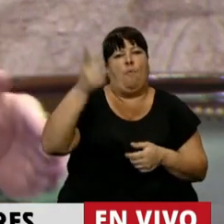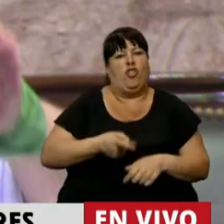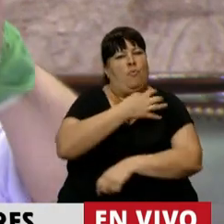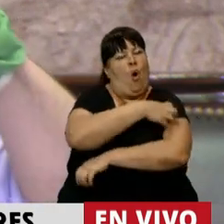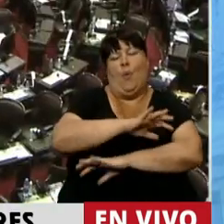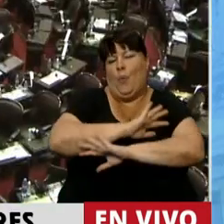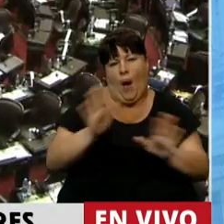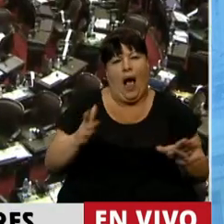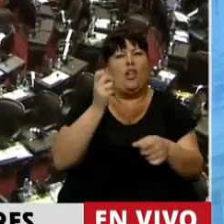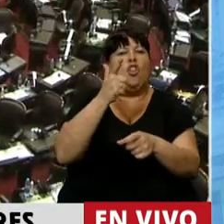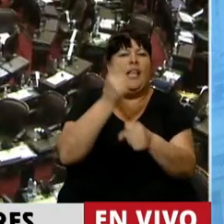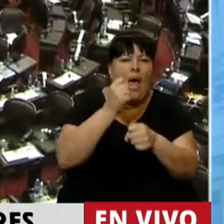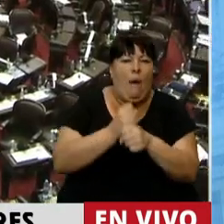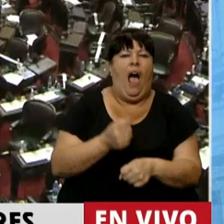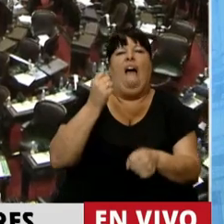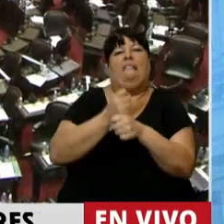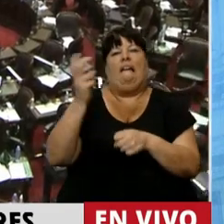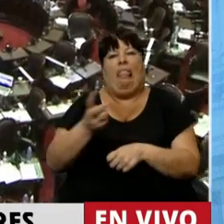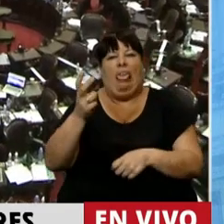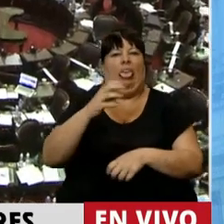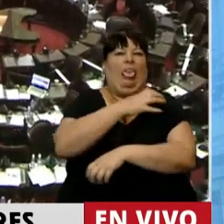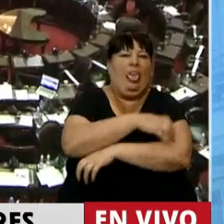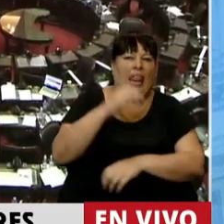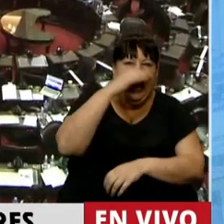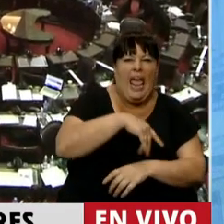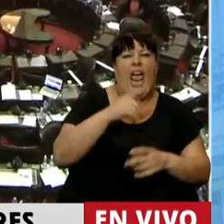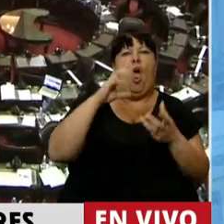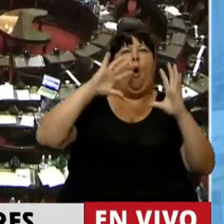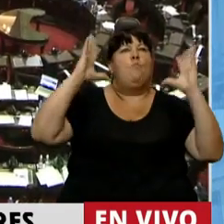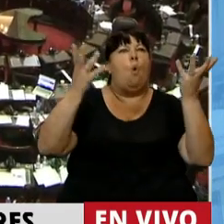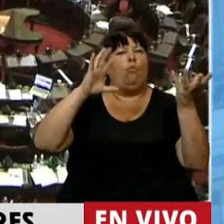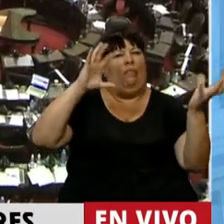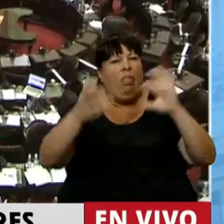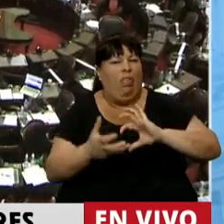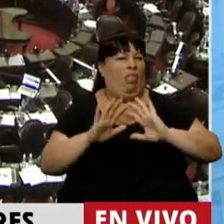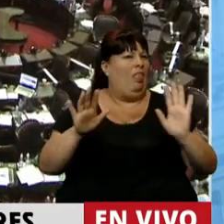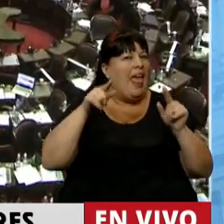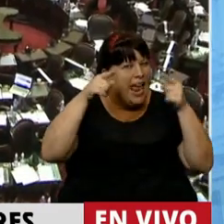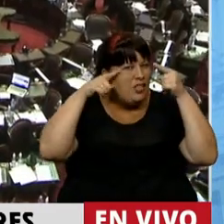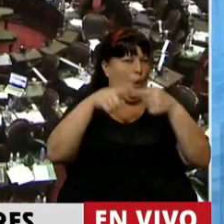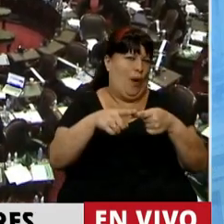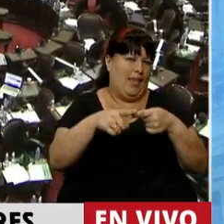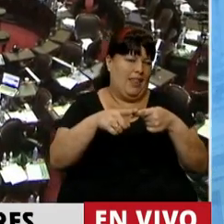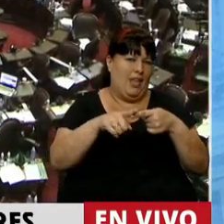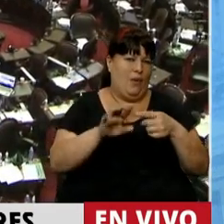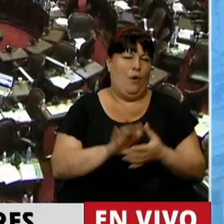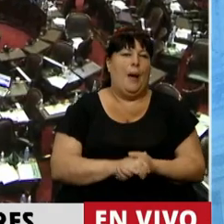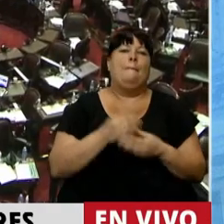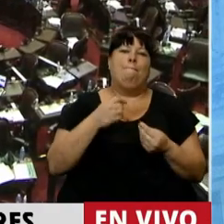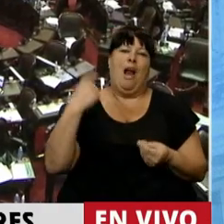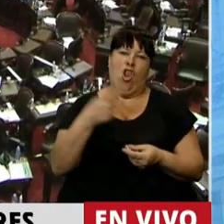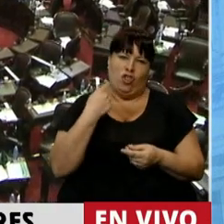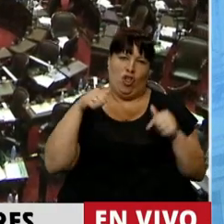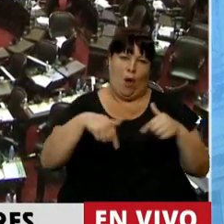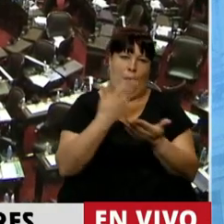de pobreza, con el desempleo, la precarización laboral, la destrucción del planeta. Esa es la perspectiva, presidente, por la que